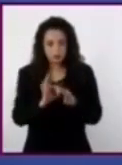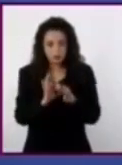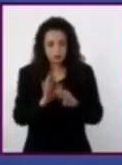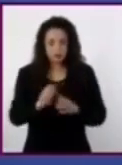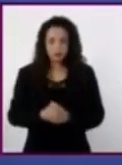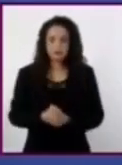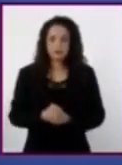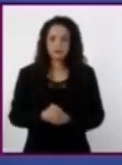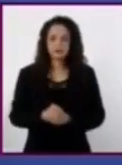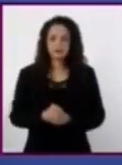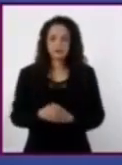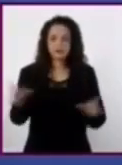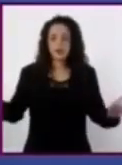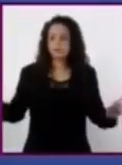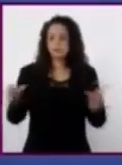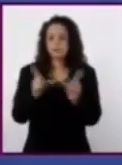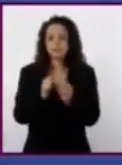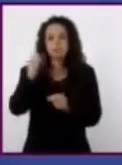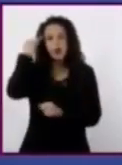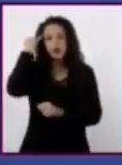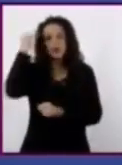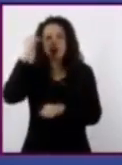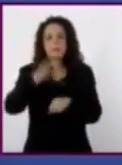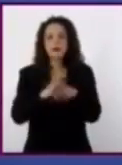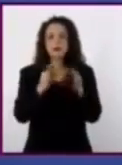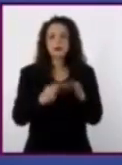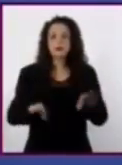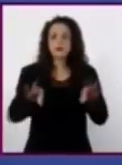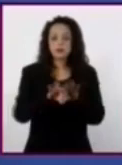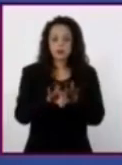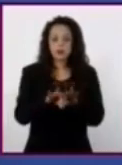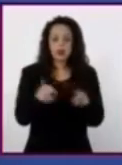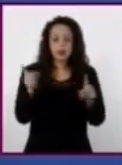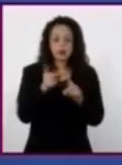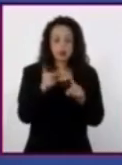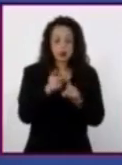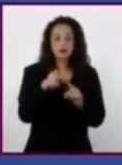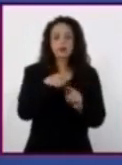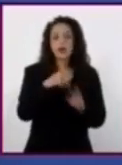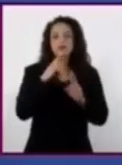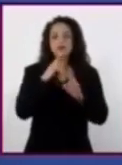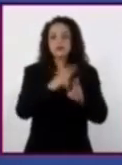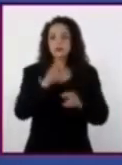Resume las ideas principales en el apartado de conclusiones.